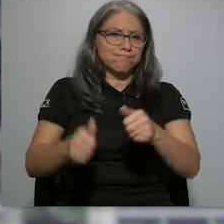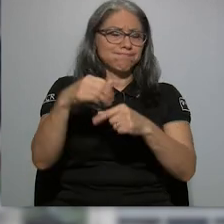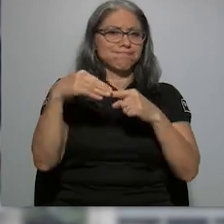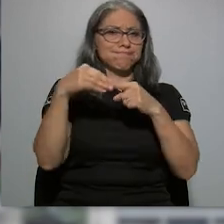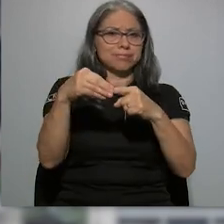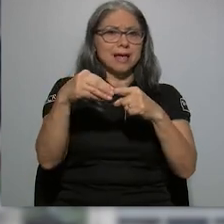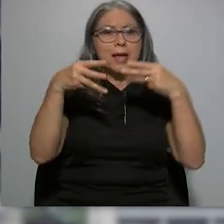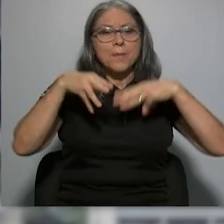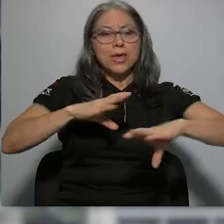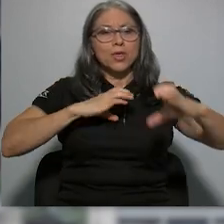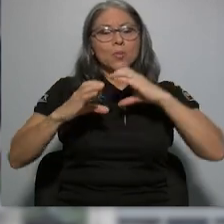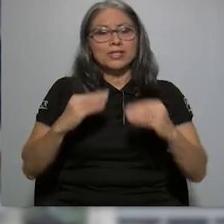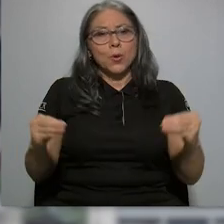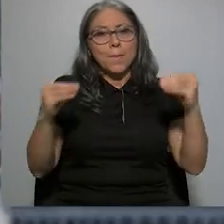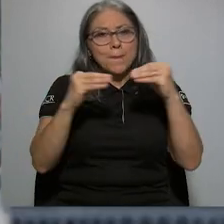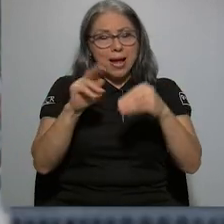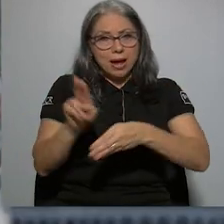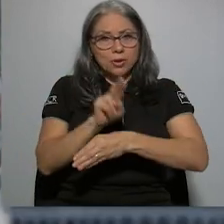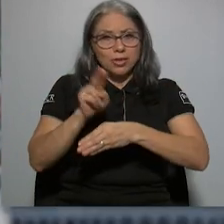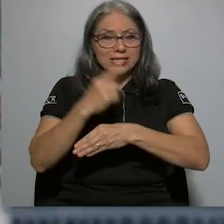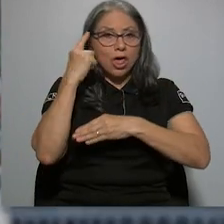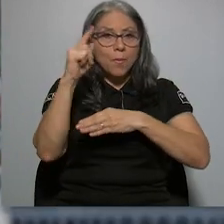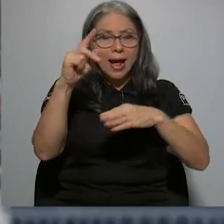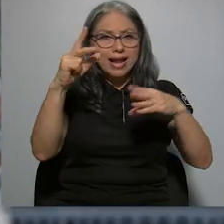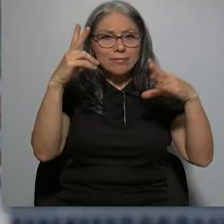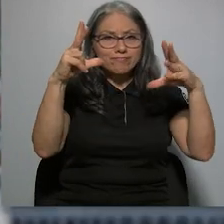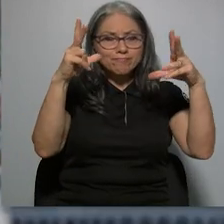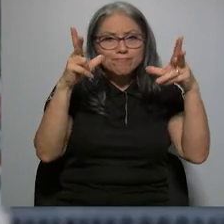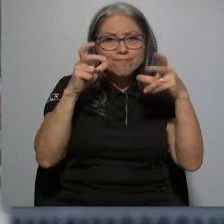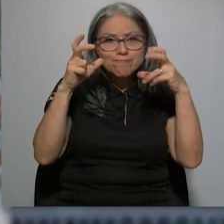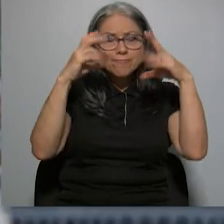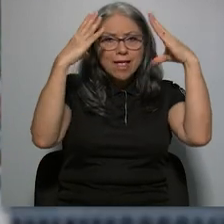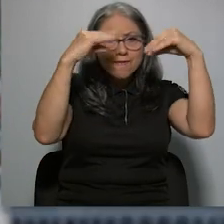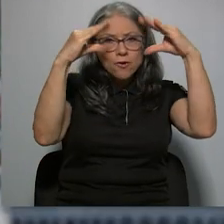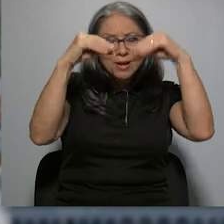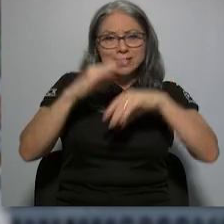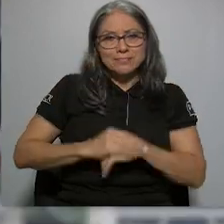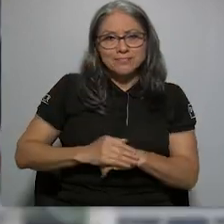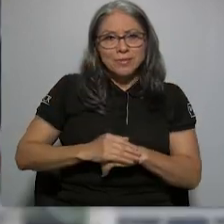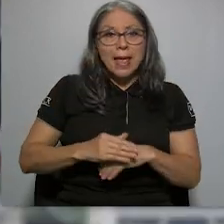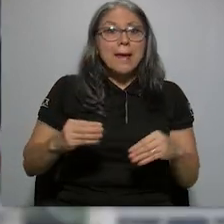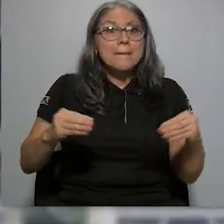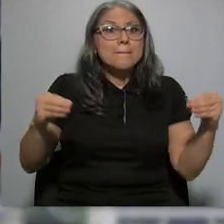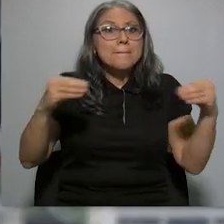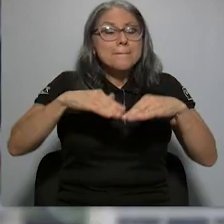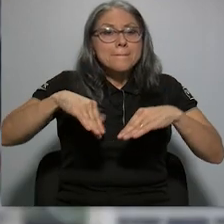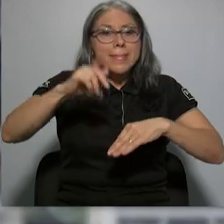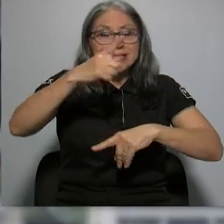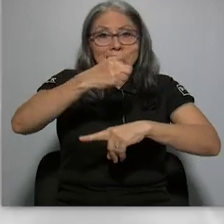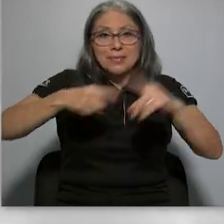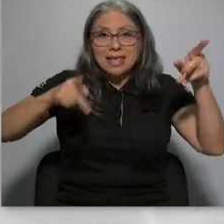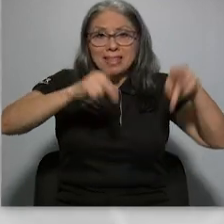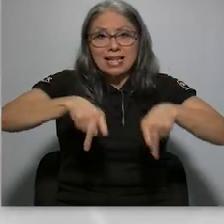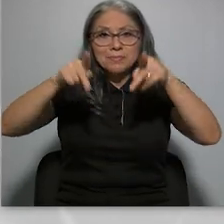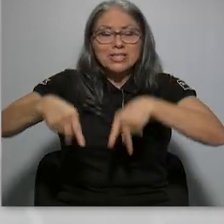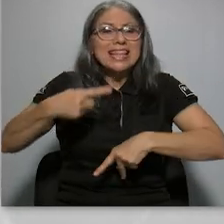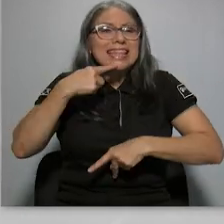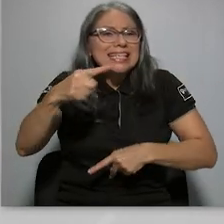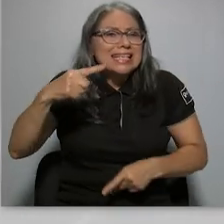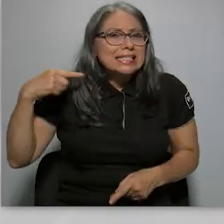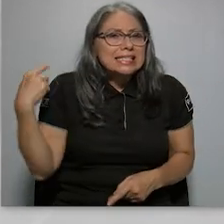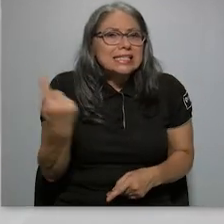más utilizado para informarse. Más de la mitad de las personas entrevistadas dice informarse siempre o